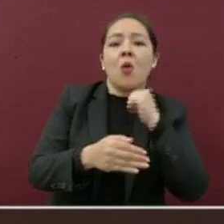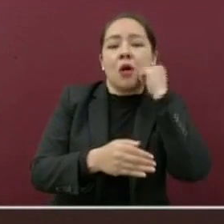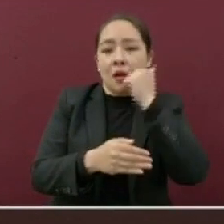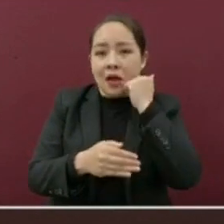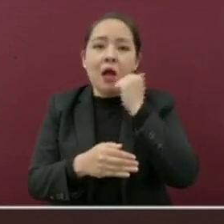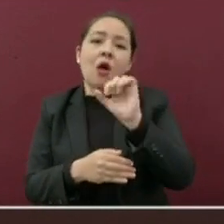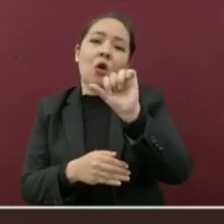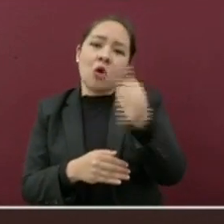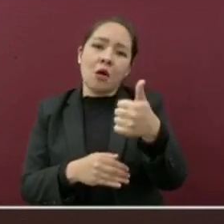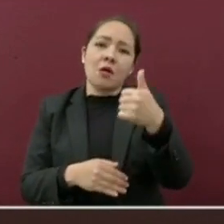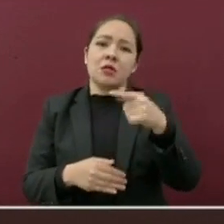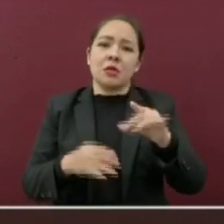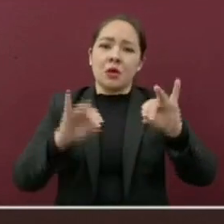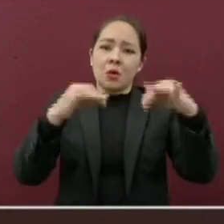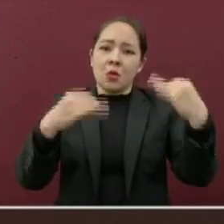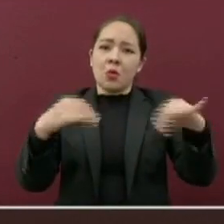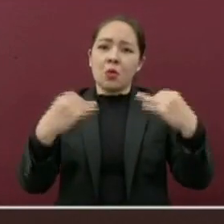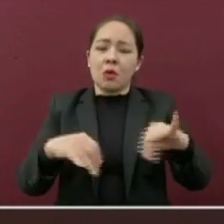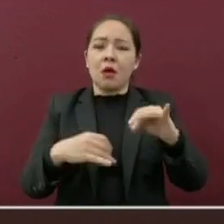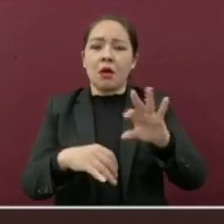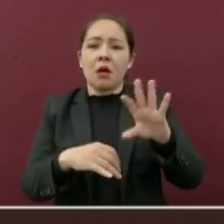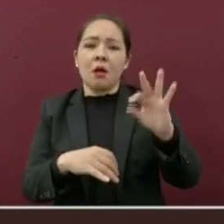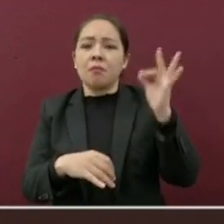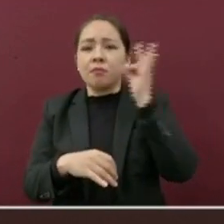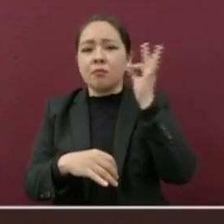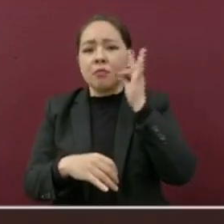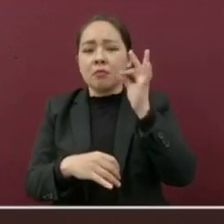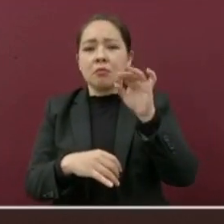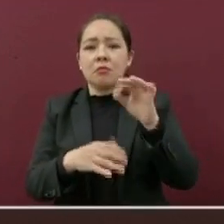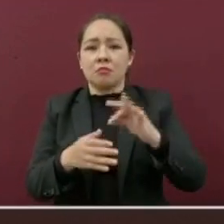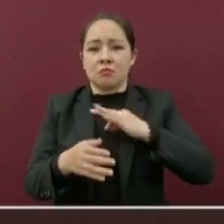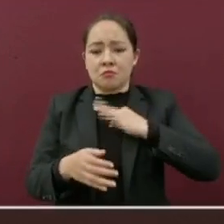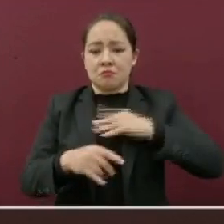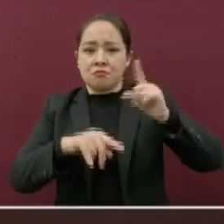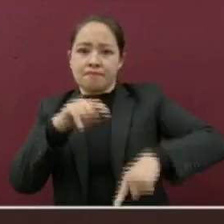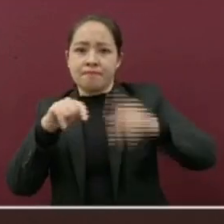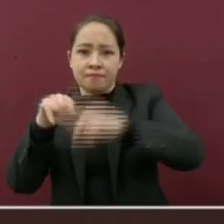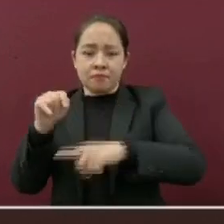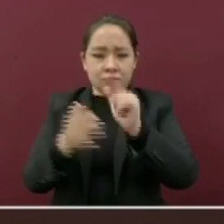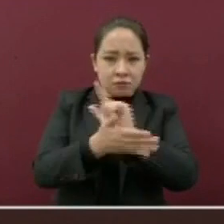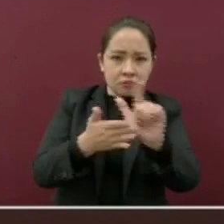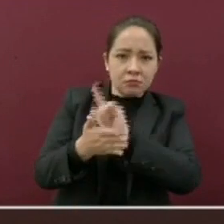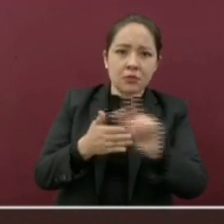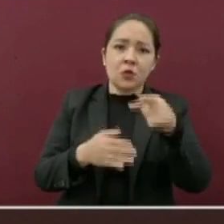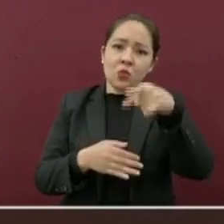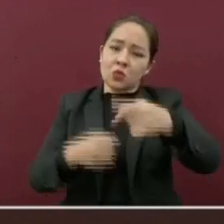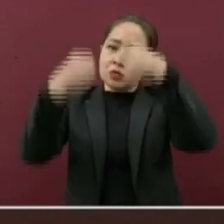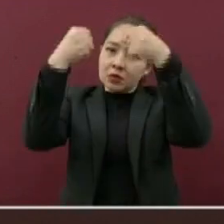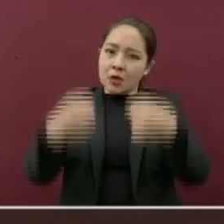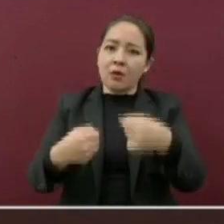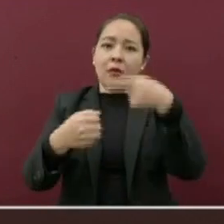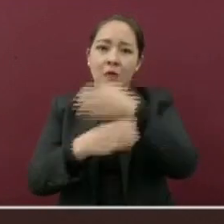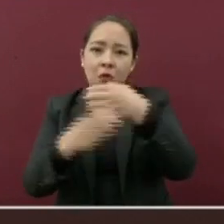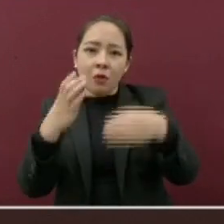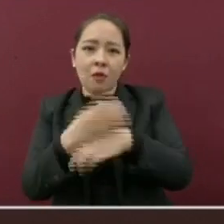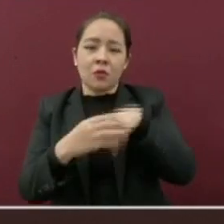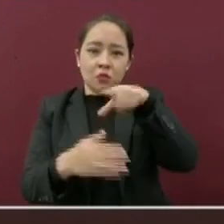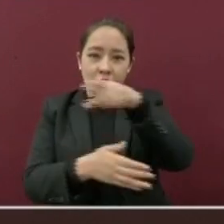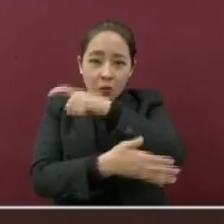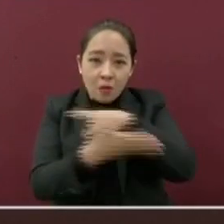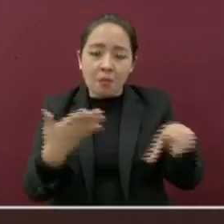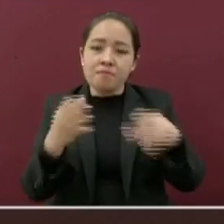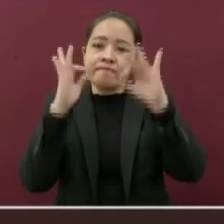o incluso toallitas desinfectantes. Eso también servirá. Así podrá tener seguridad de que el producto que compró